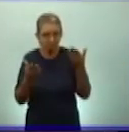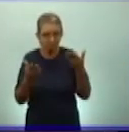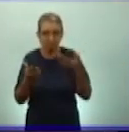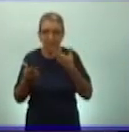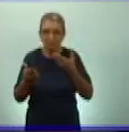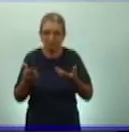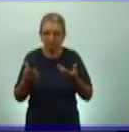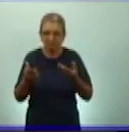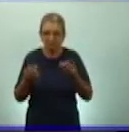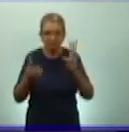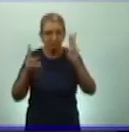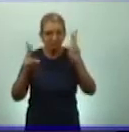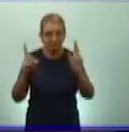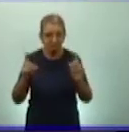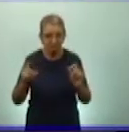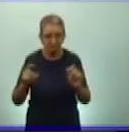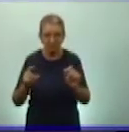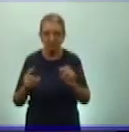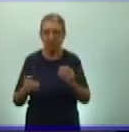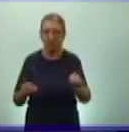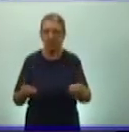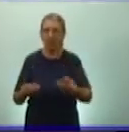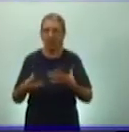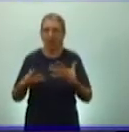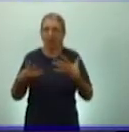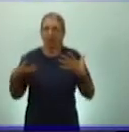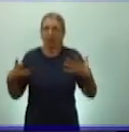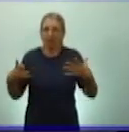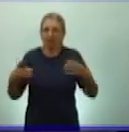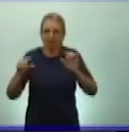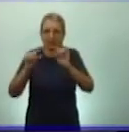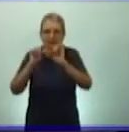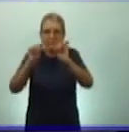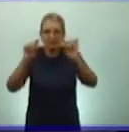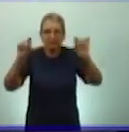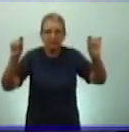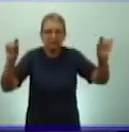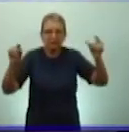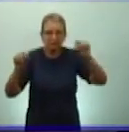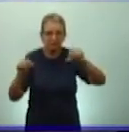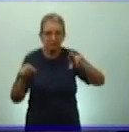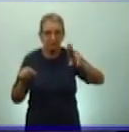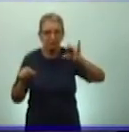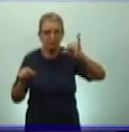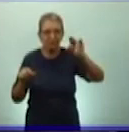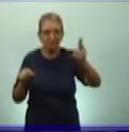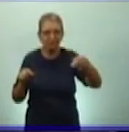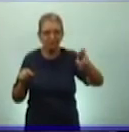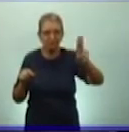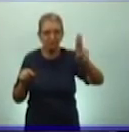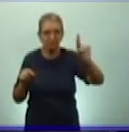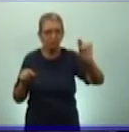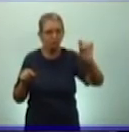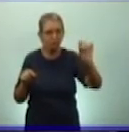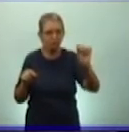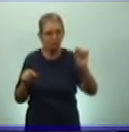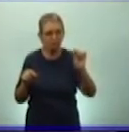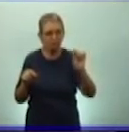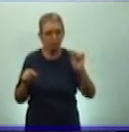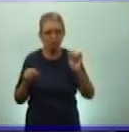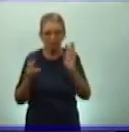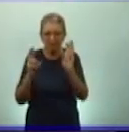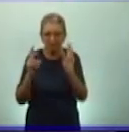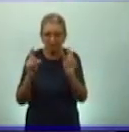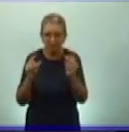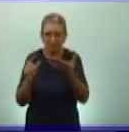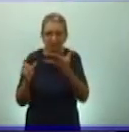sistema matemático para administrar sus provincias. Los quipus. Este fue el principal instrumento de contabilidad del